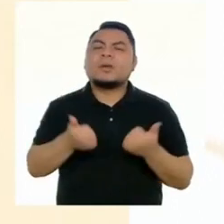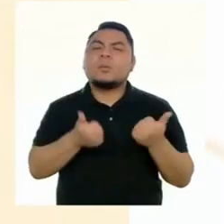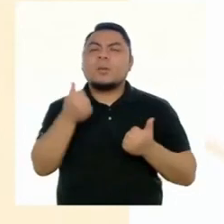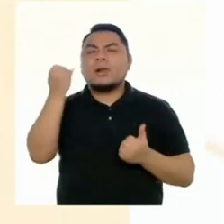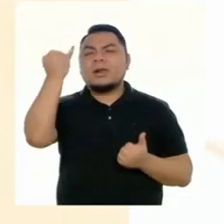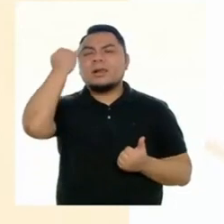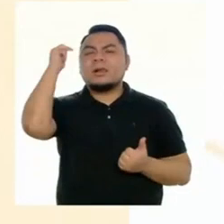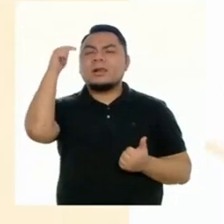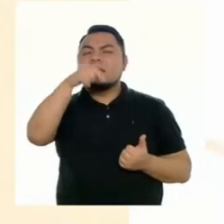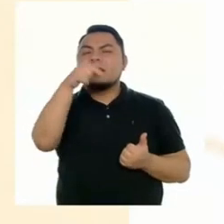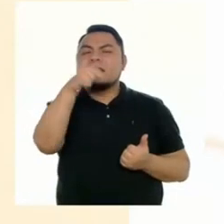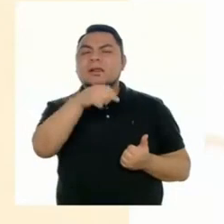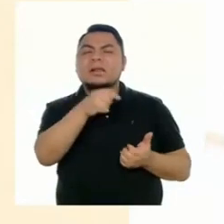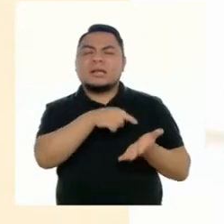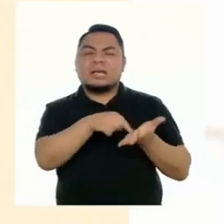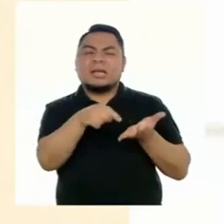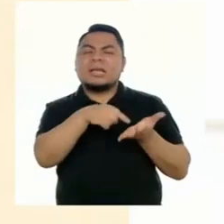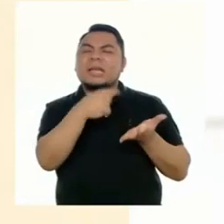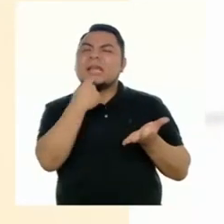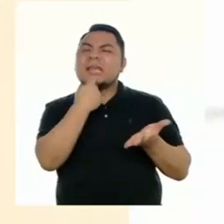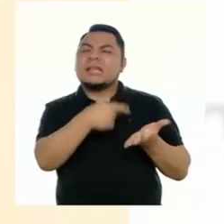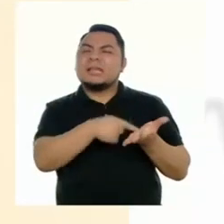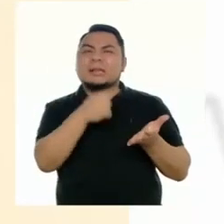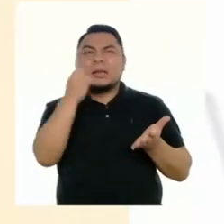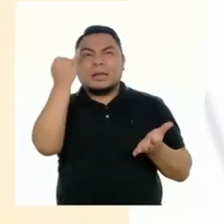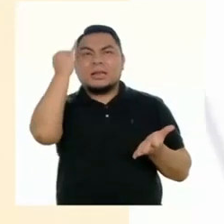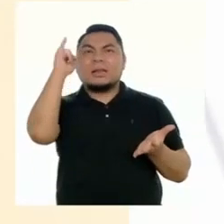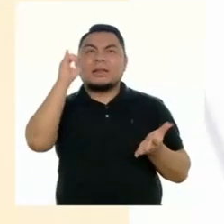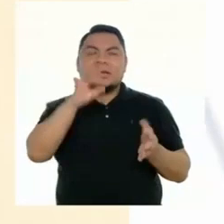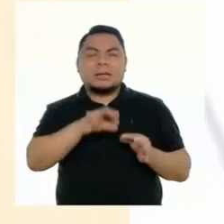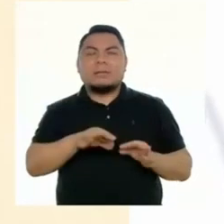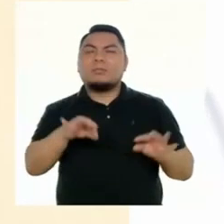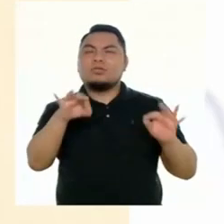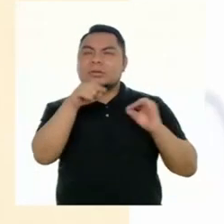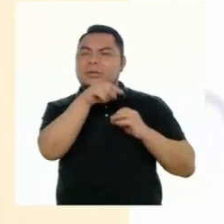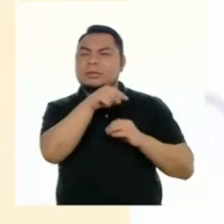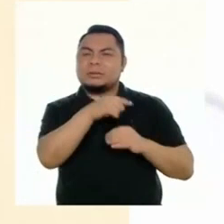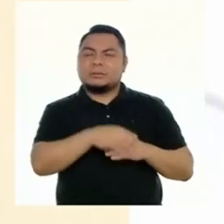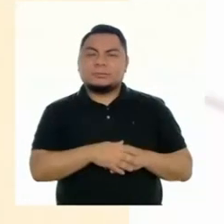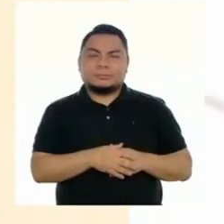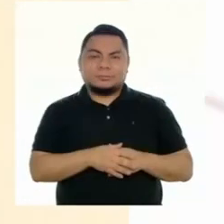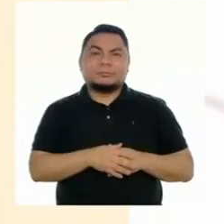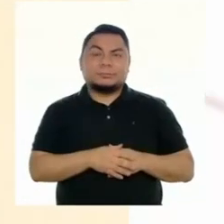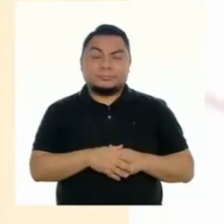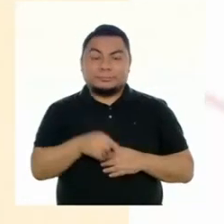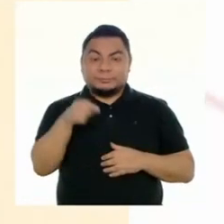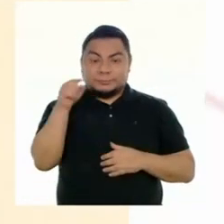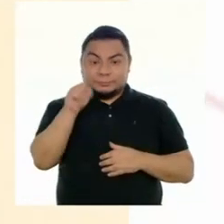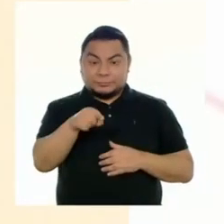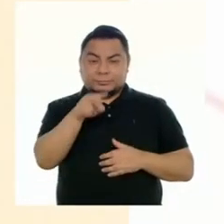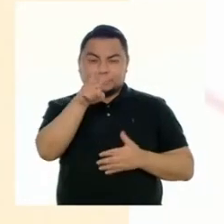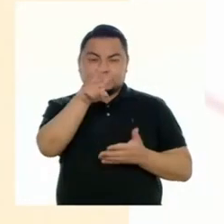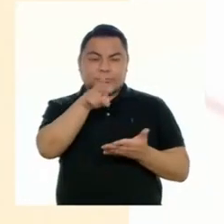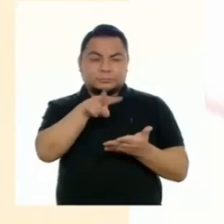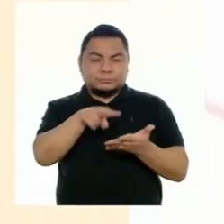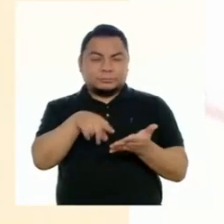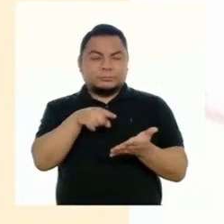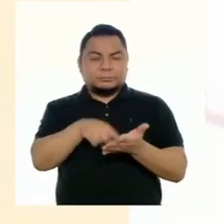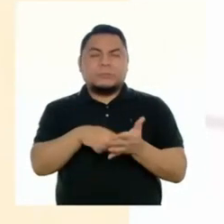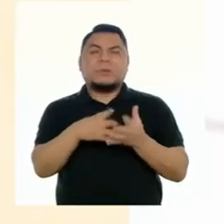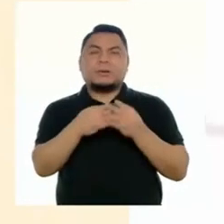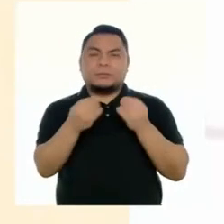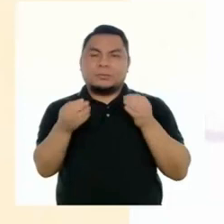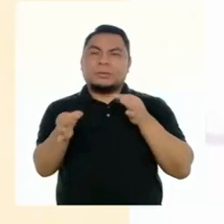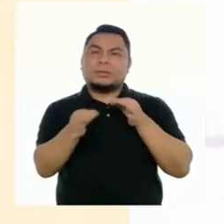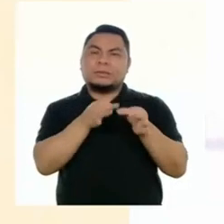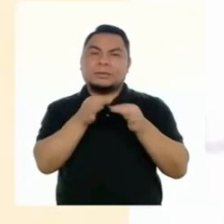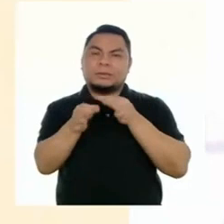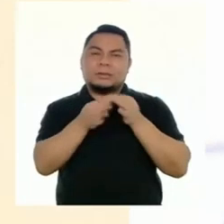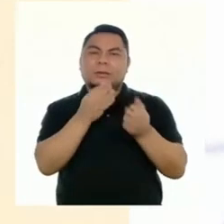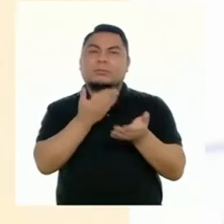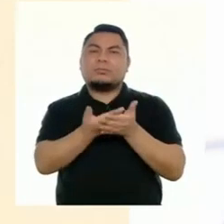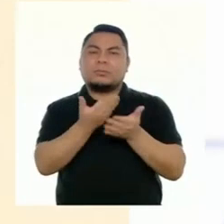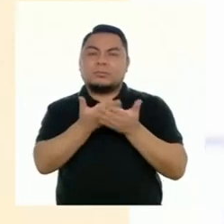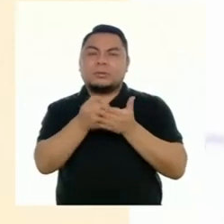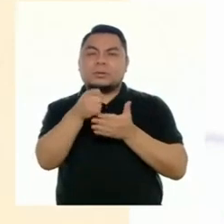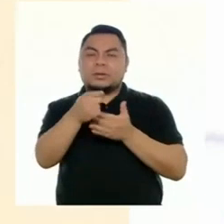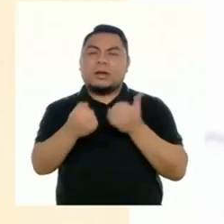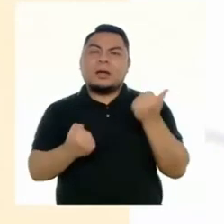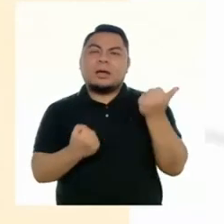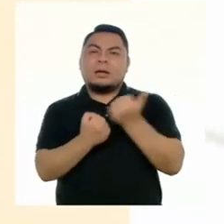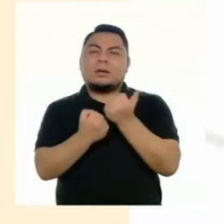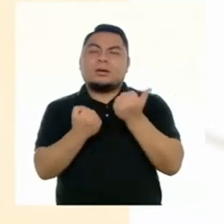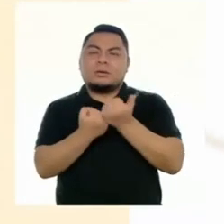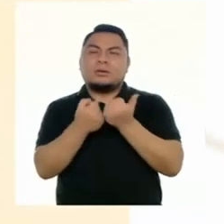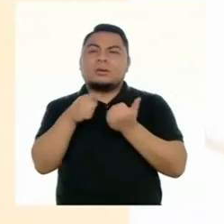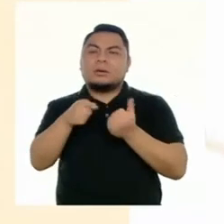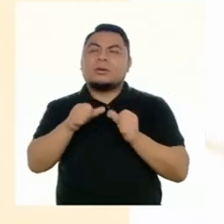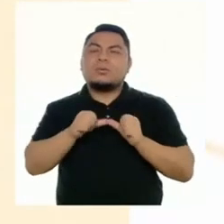central? ¿Qué crees que te ayudaría a plantear tus argumentos? En este caso, creo que hay muchos argumentos o razones que nos ayudan a